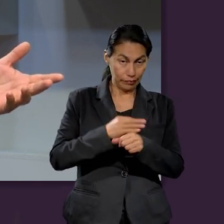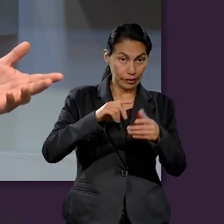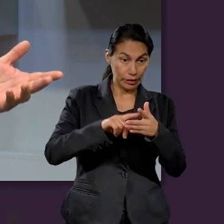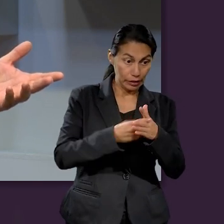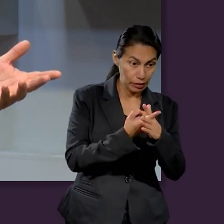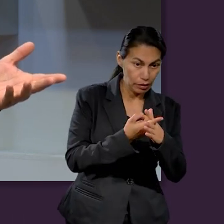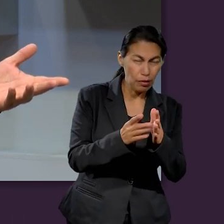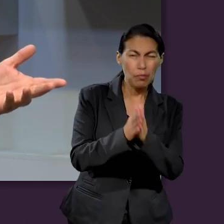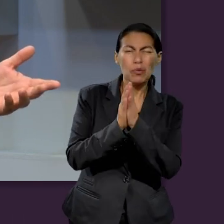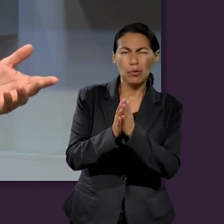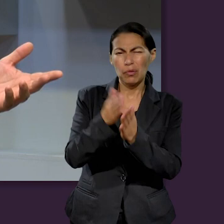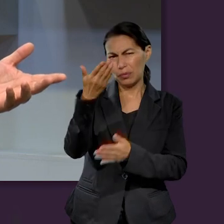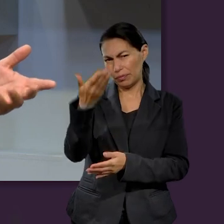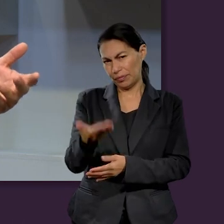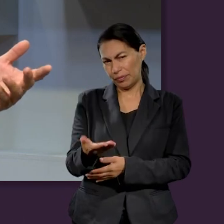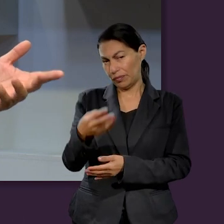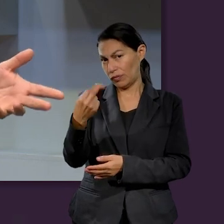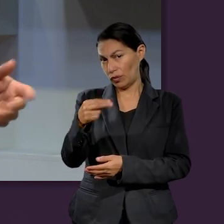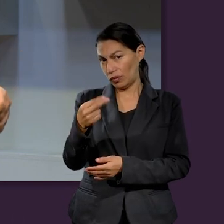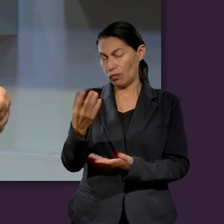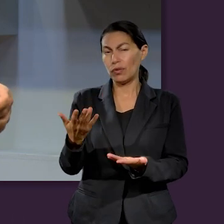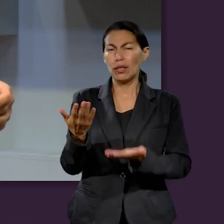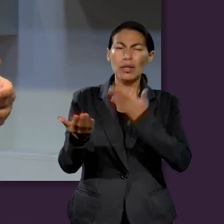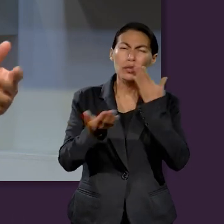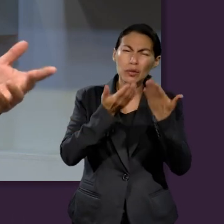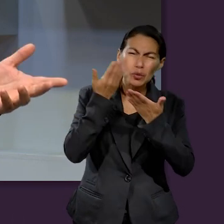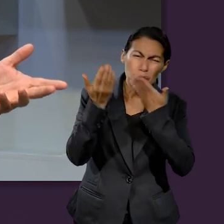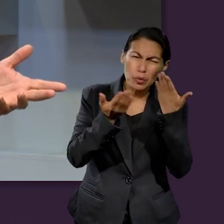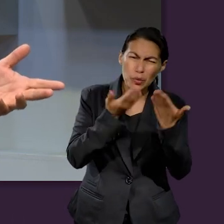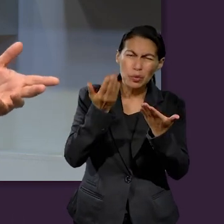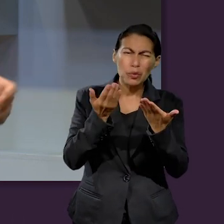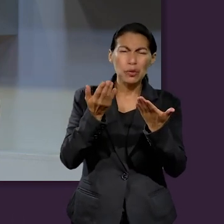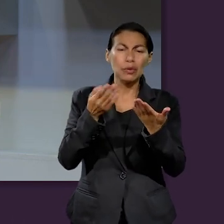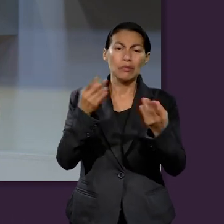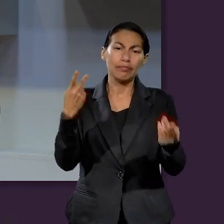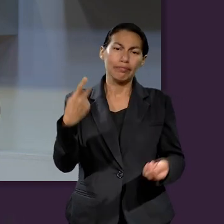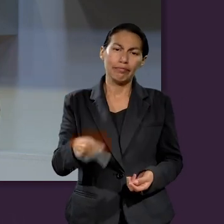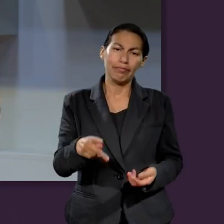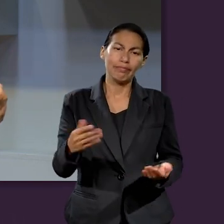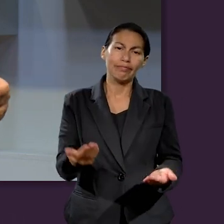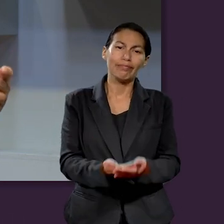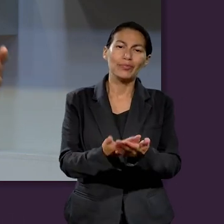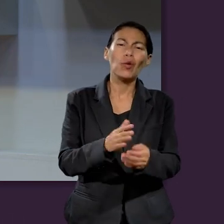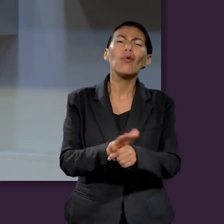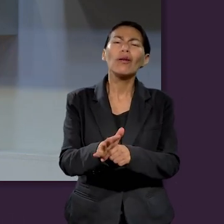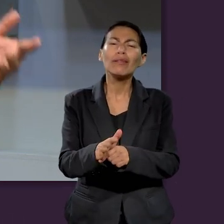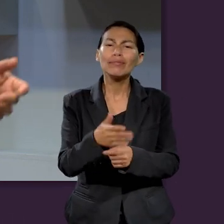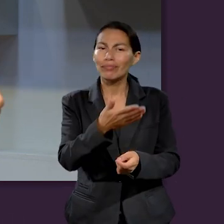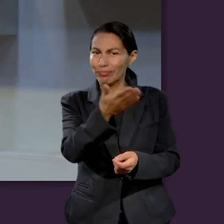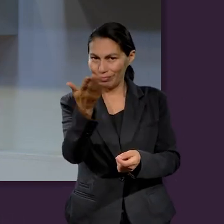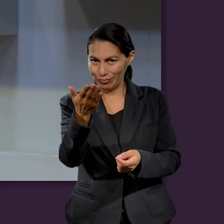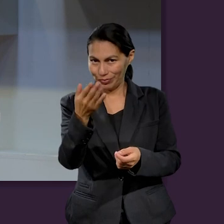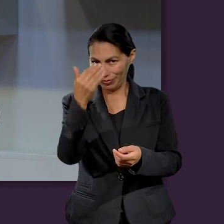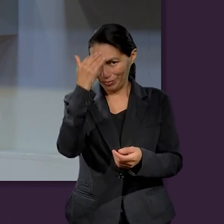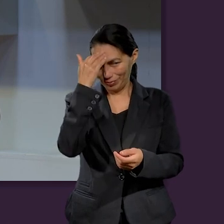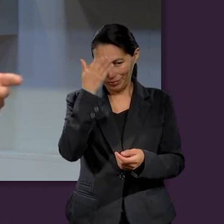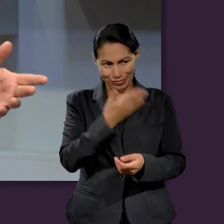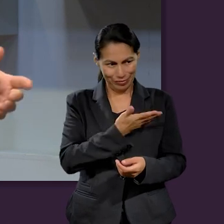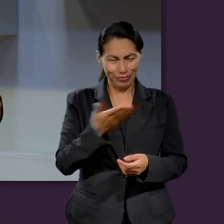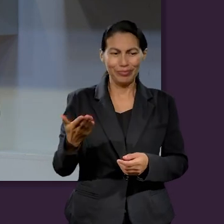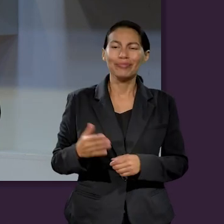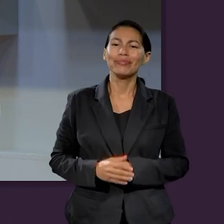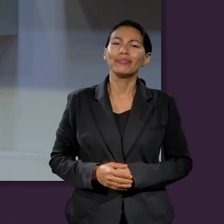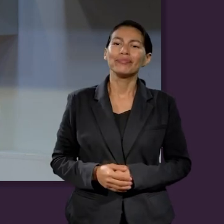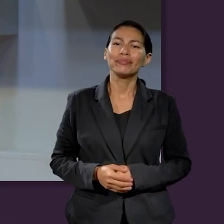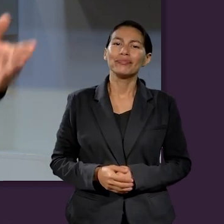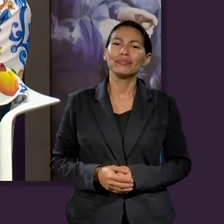quisiéramos que se presentaran, nos dijeran su nombre, que estudian y de dónde son originarios para que nuestros televidentes puedan